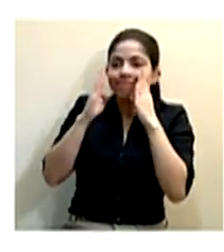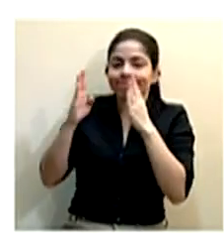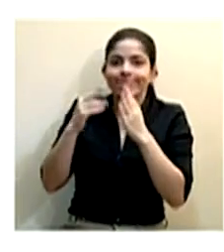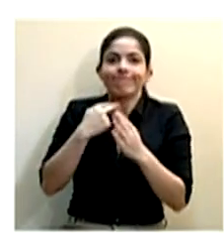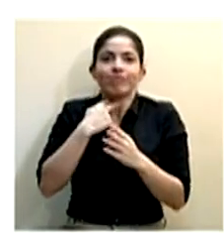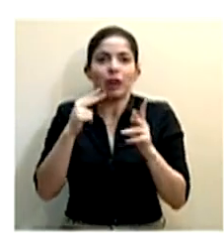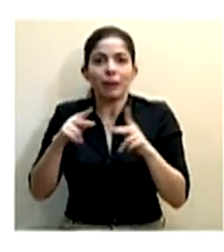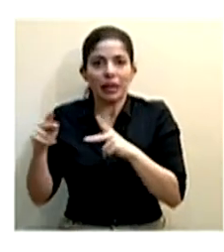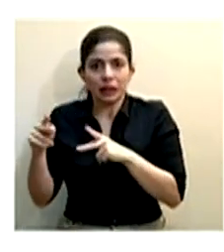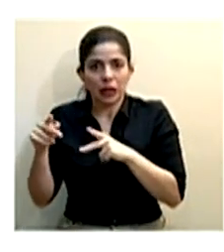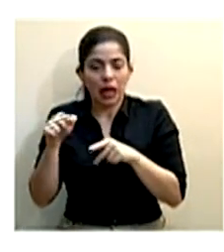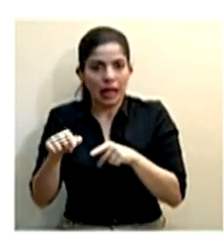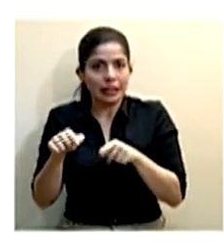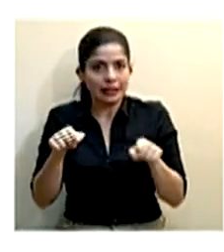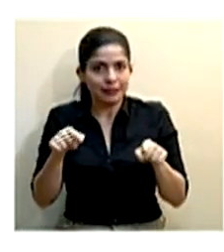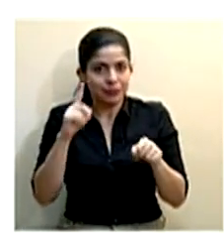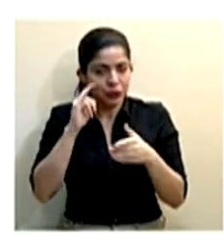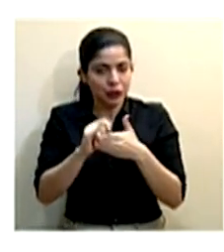las personas.